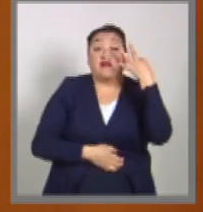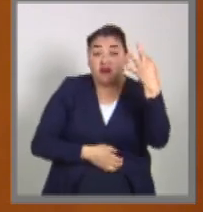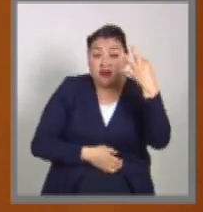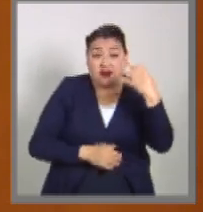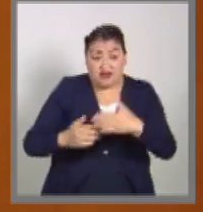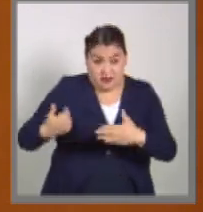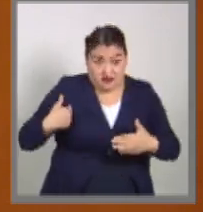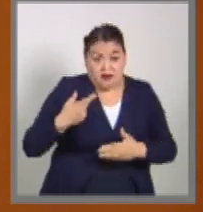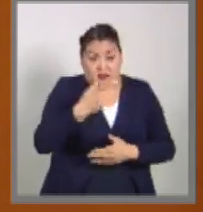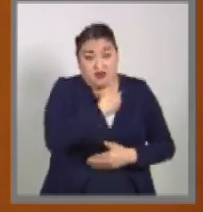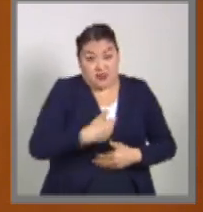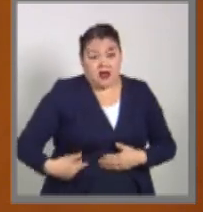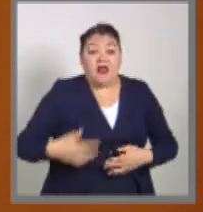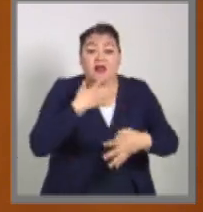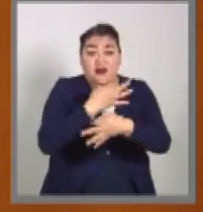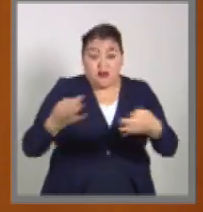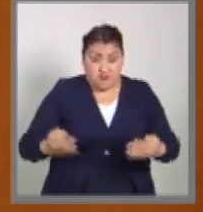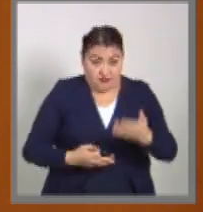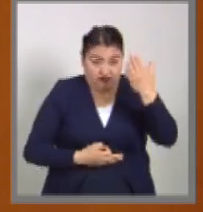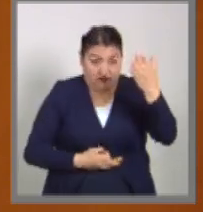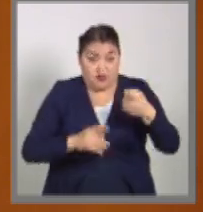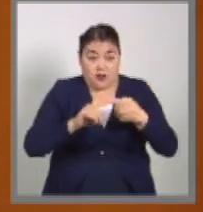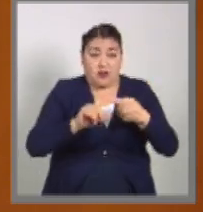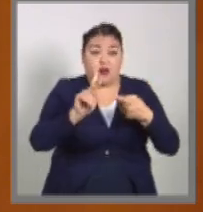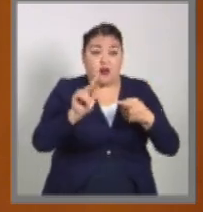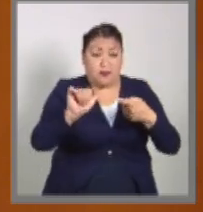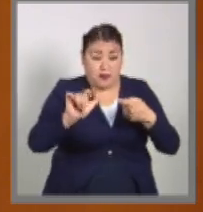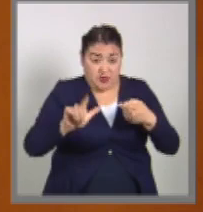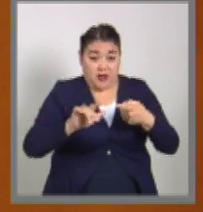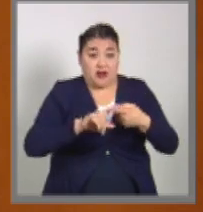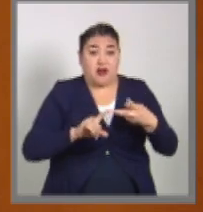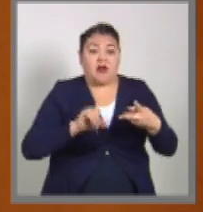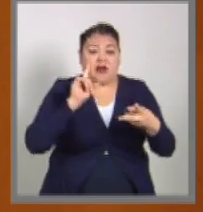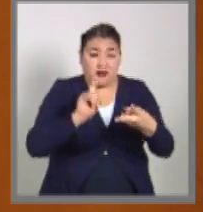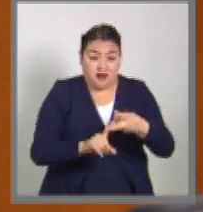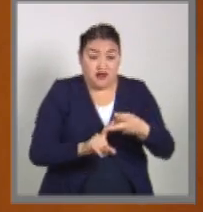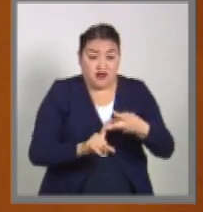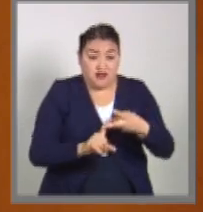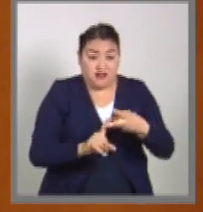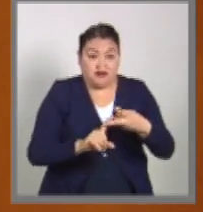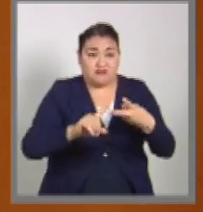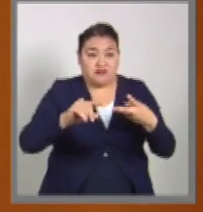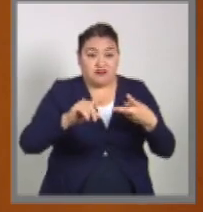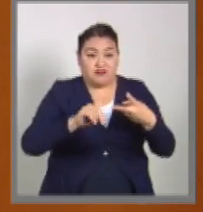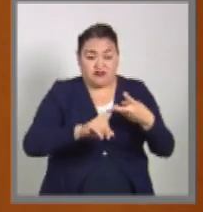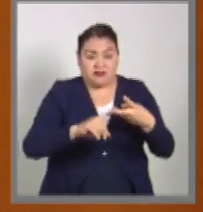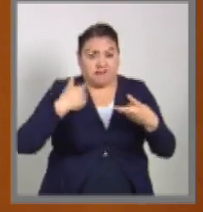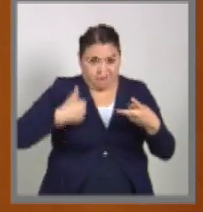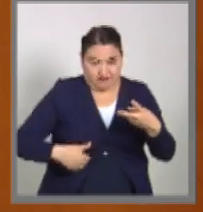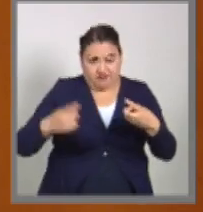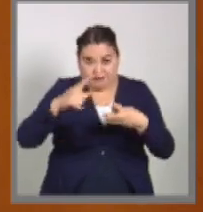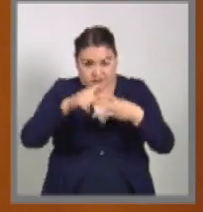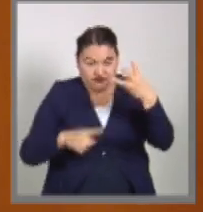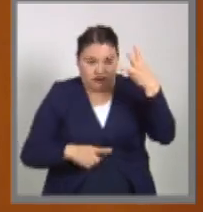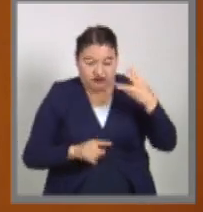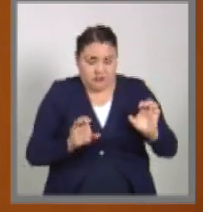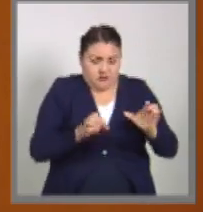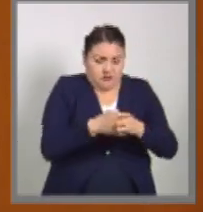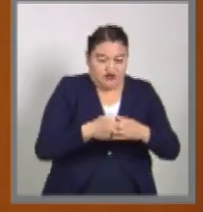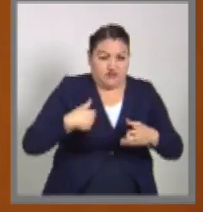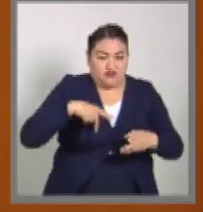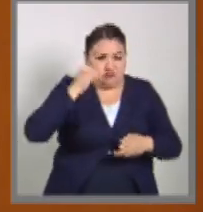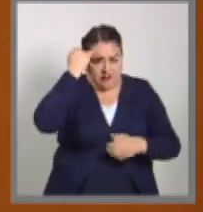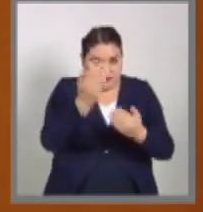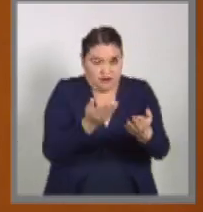lo mencionó el señor presidente. La senadora Pilar Ortega, la senadora Cristina Díaz y su servidora. Las tres comisiones